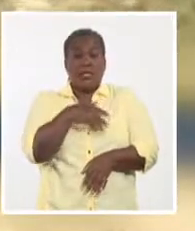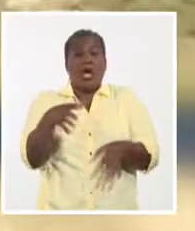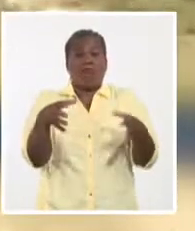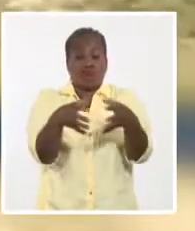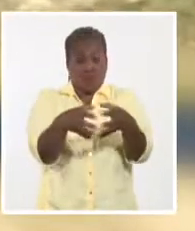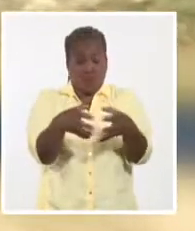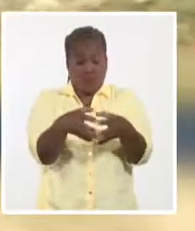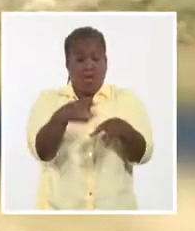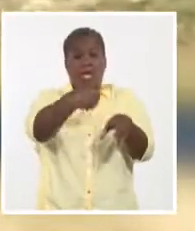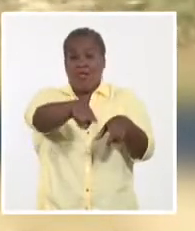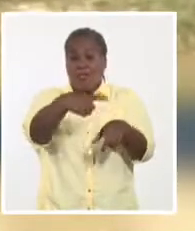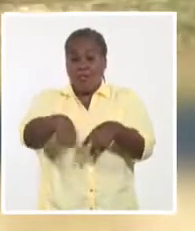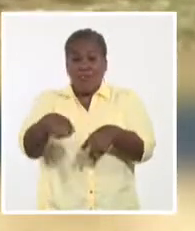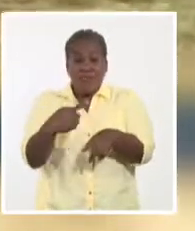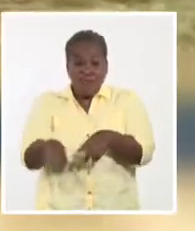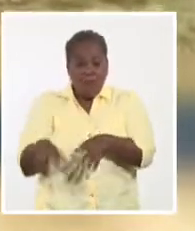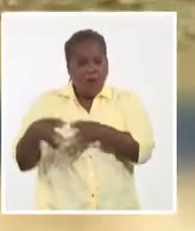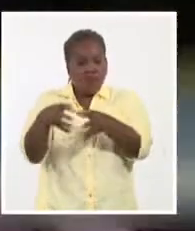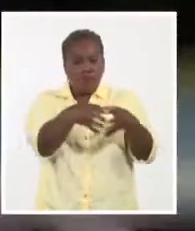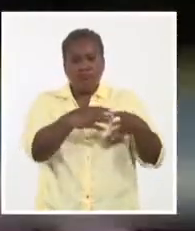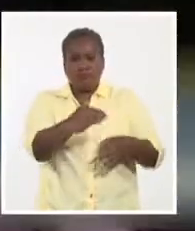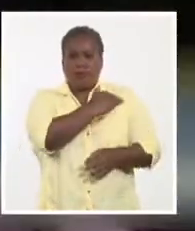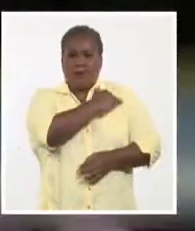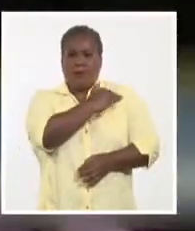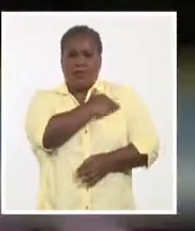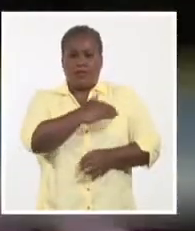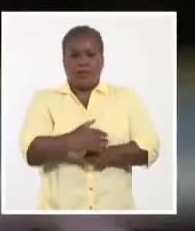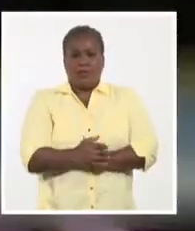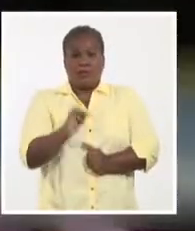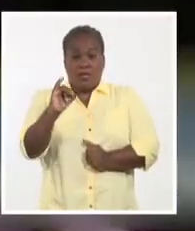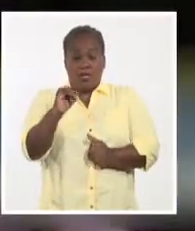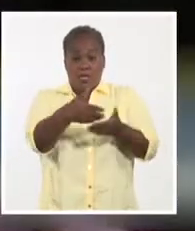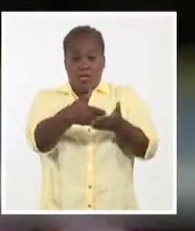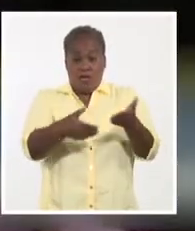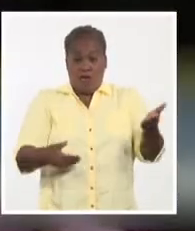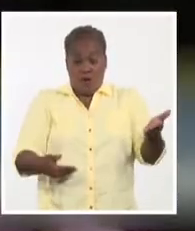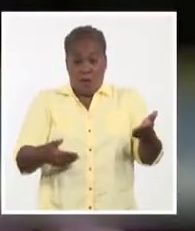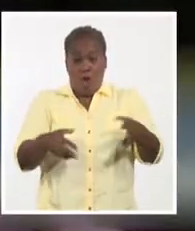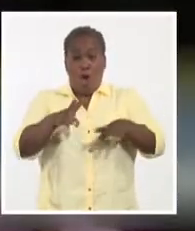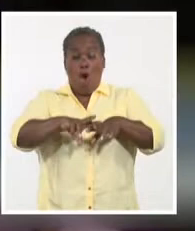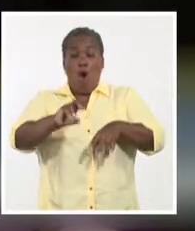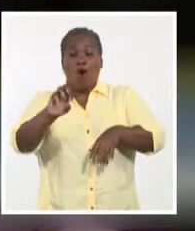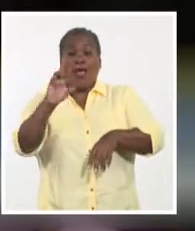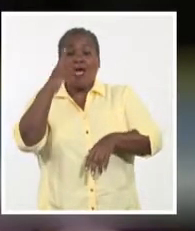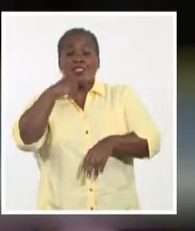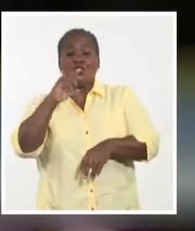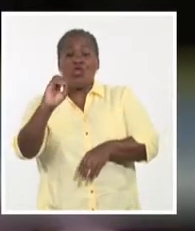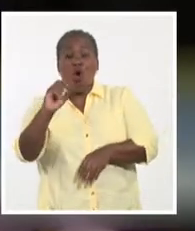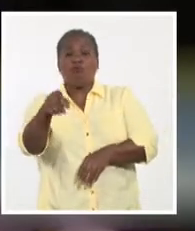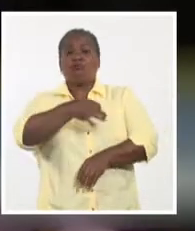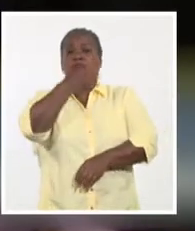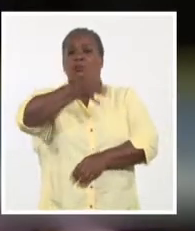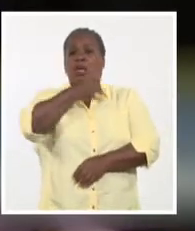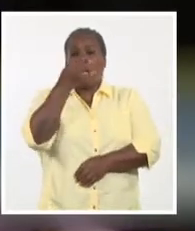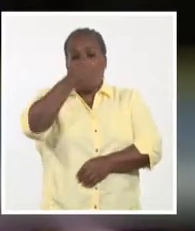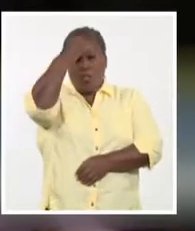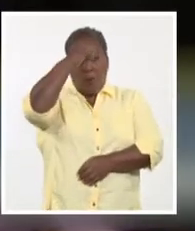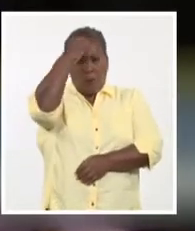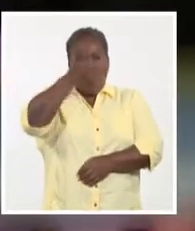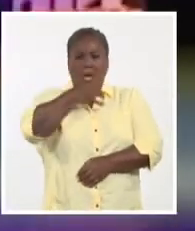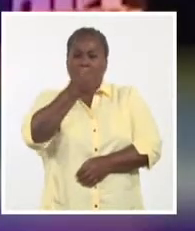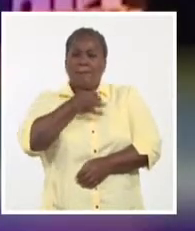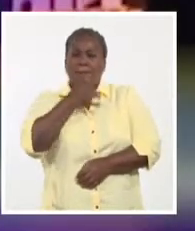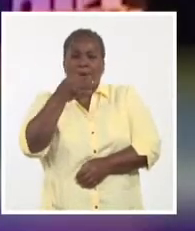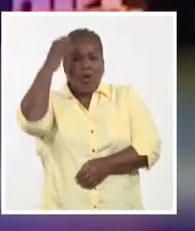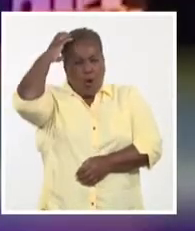y de otras unidades del ejército. El informe de Horacio Verbisky revelado este domingo da cuenta de que el gobierno de Macri desplegó un